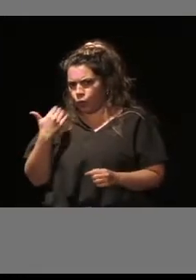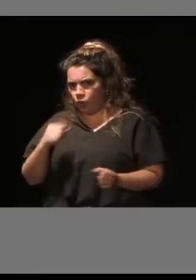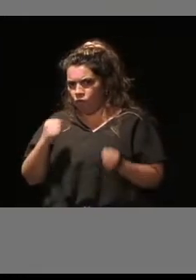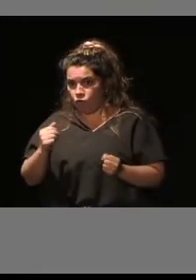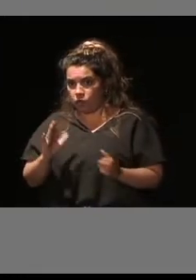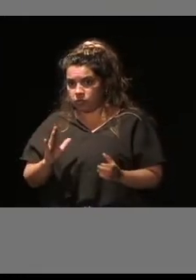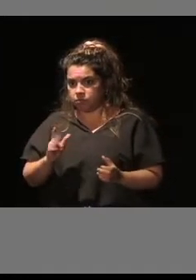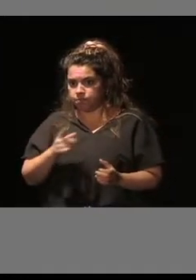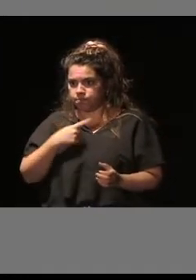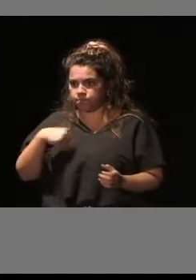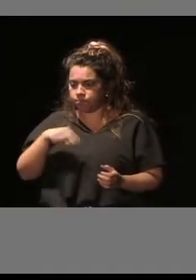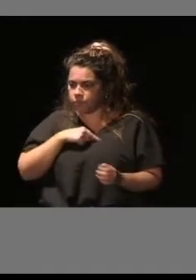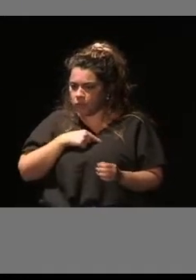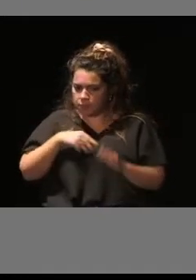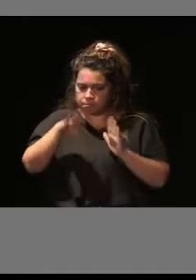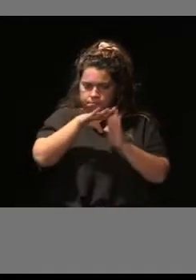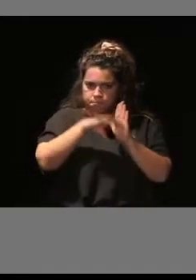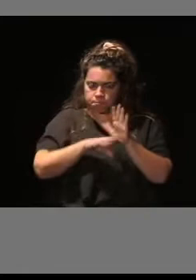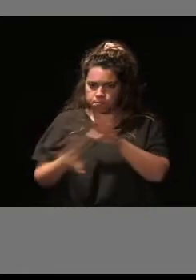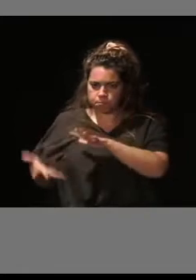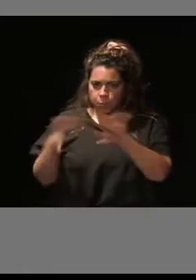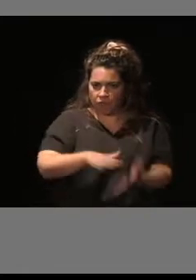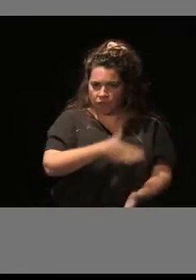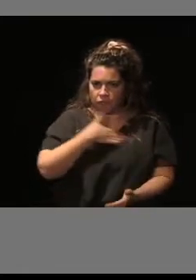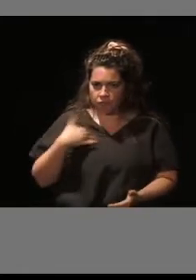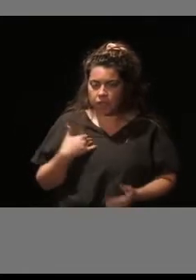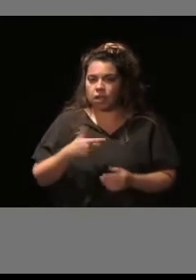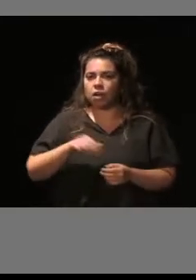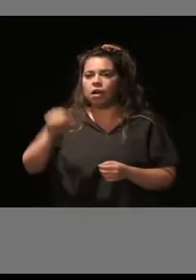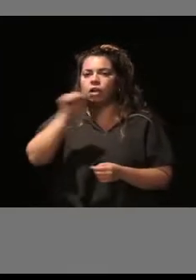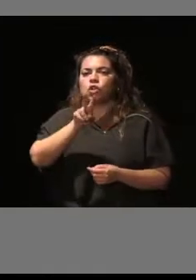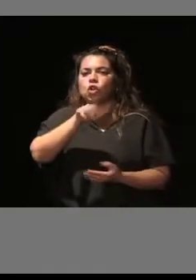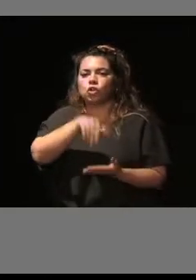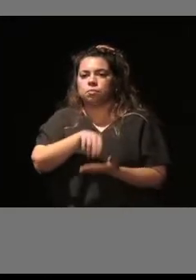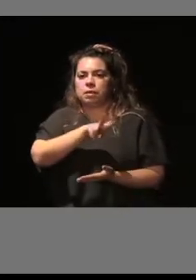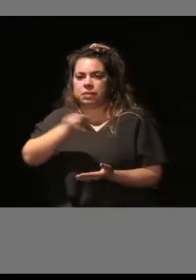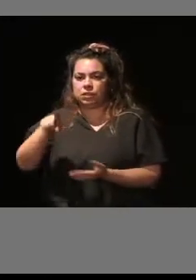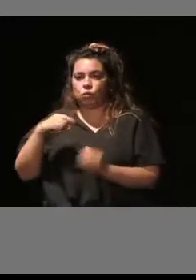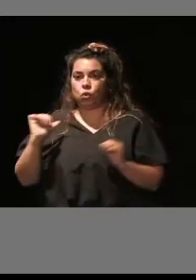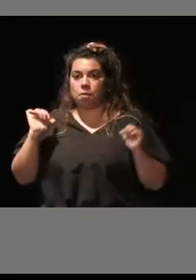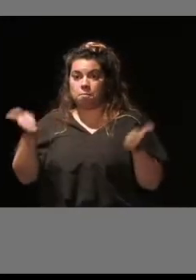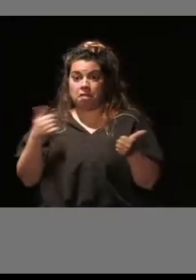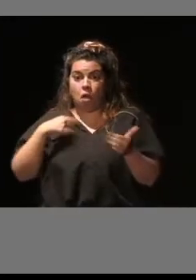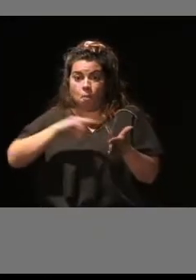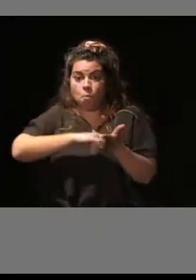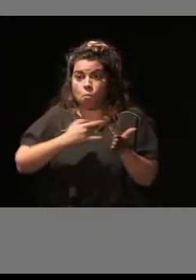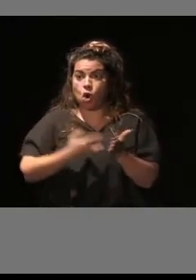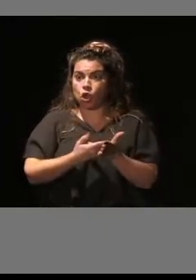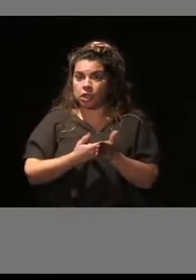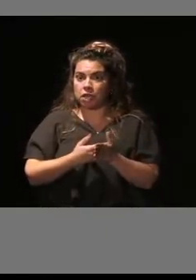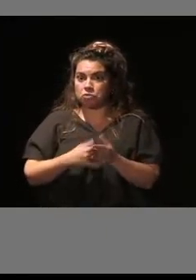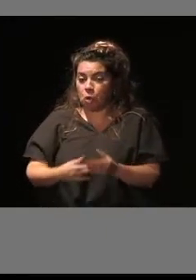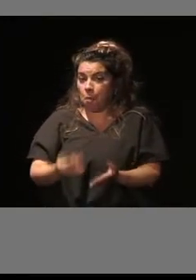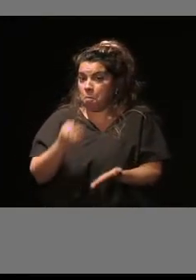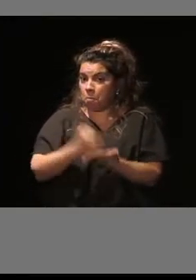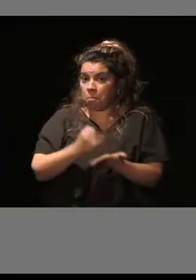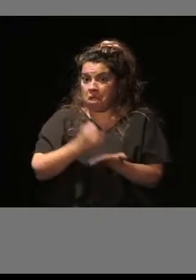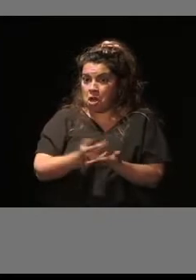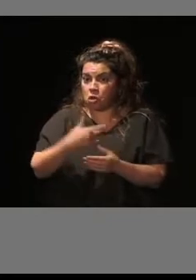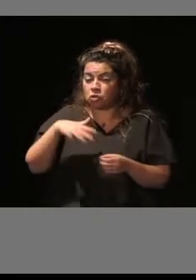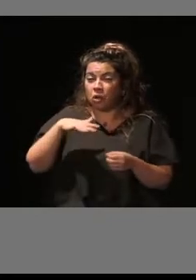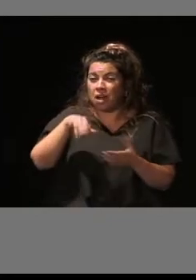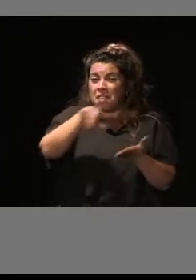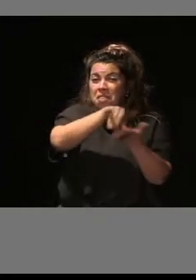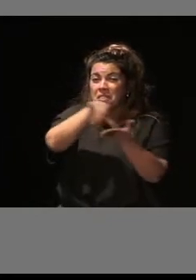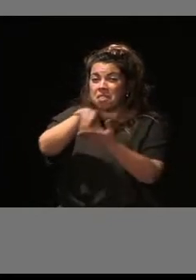para ello hemos adoptado una serie de medidas. Pues bien, en el año 2021 comenzamos un proyecto piloto en los centros municipales